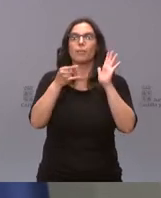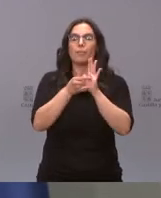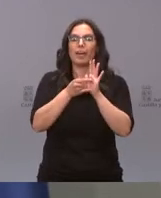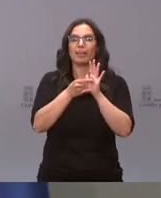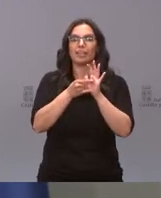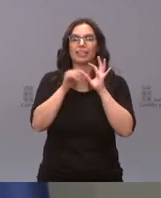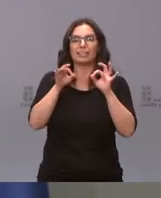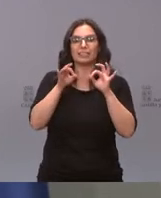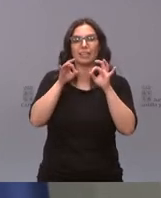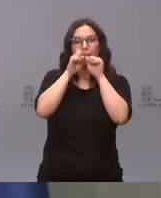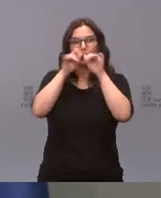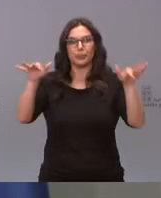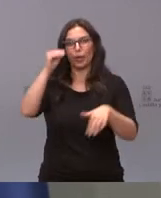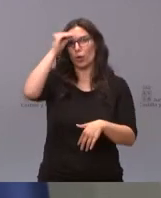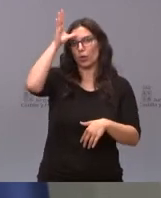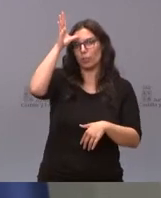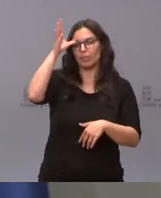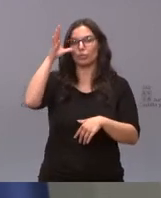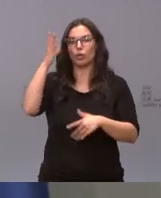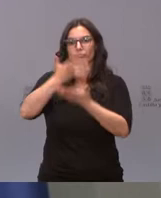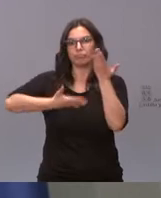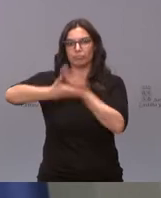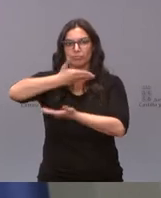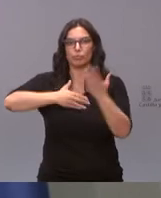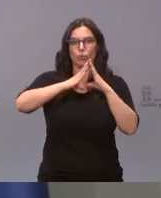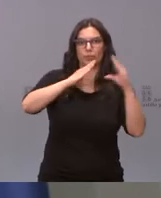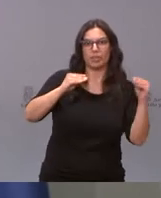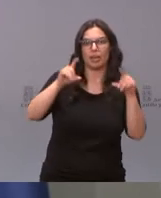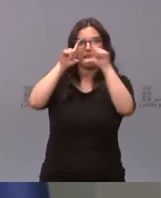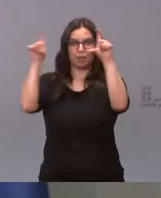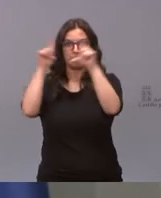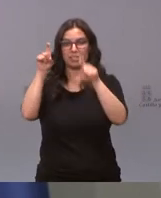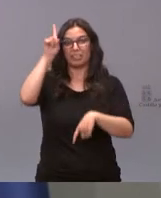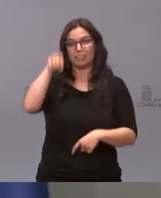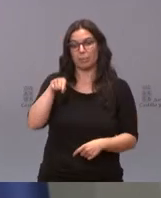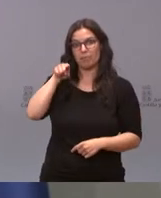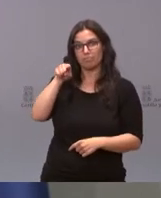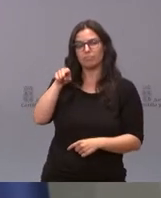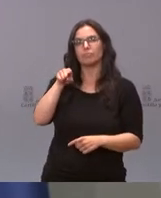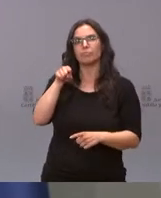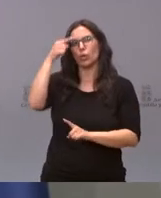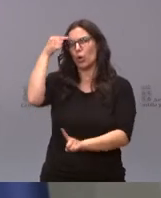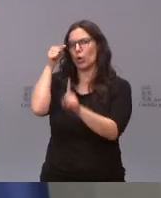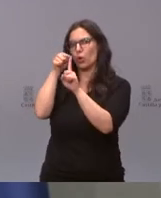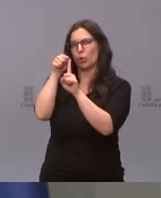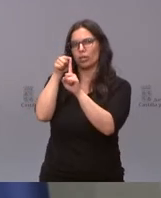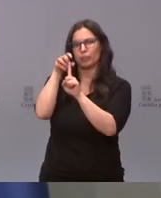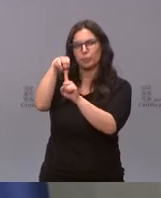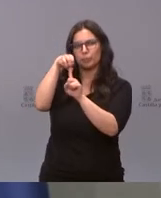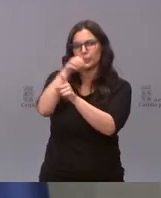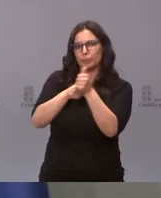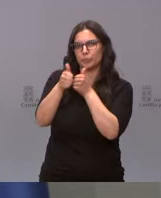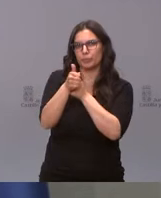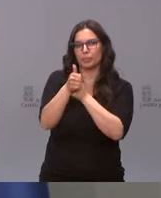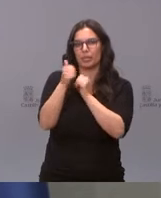de Conocimiento Universidad-Empresa. Saben que también es este uno de nuestros objetivos primordiales